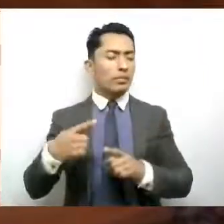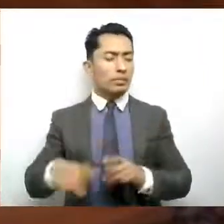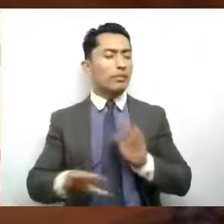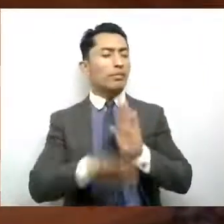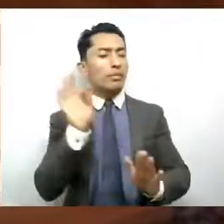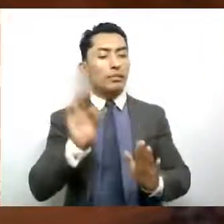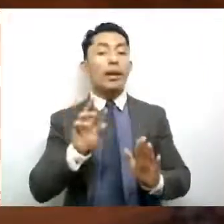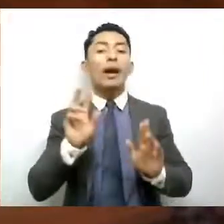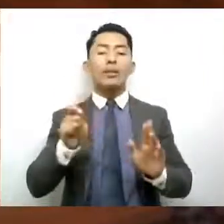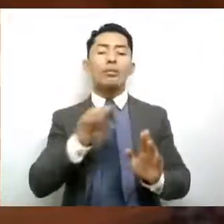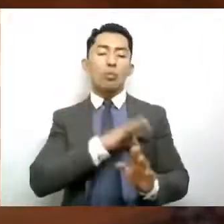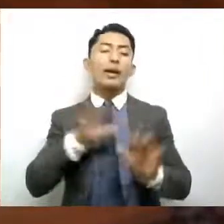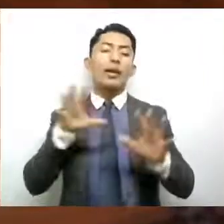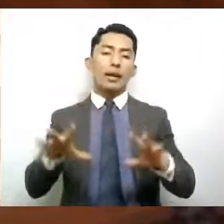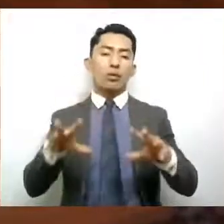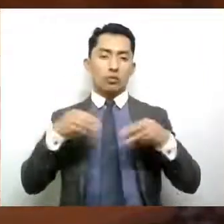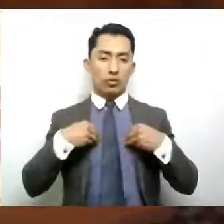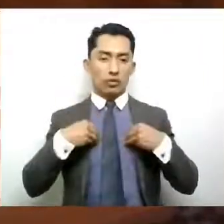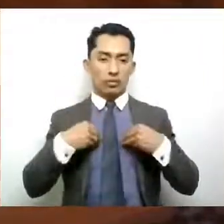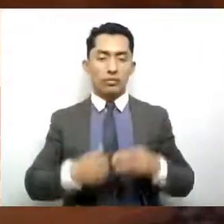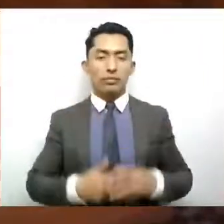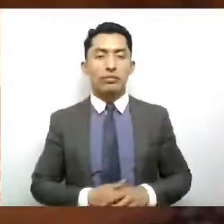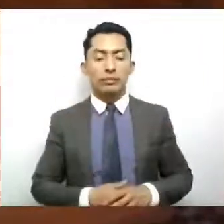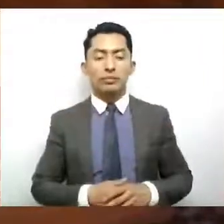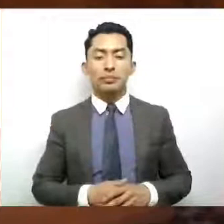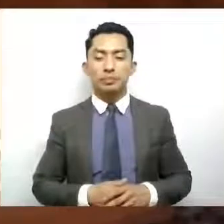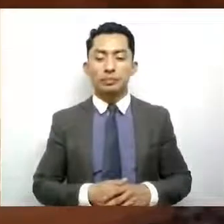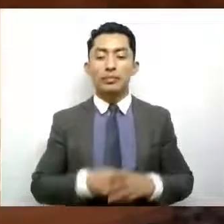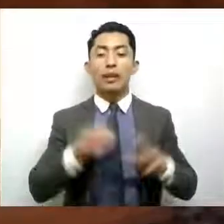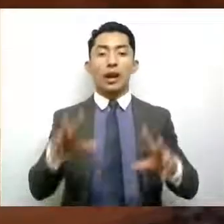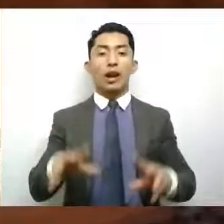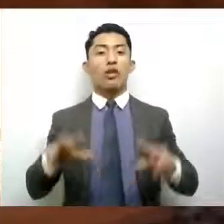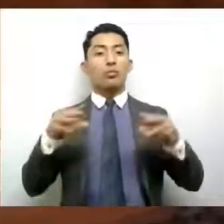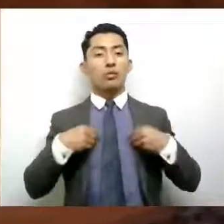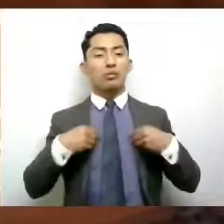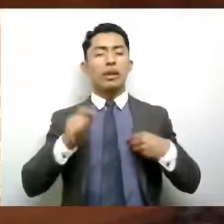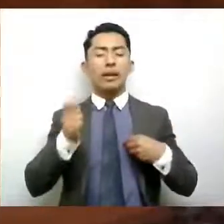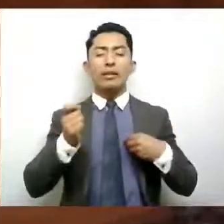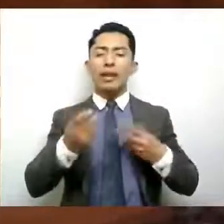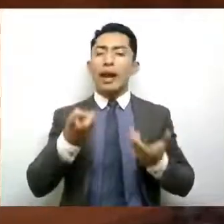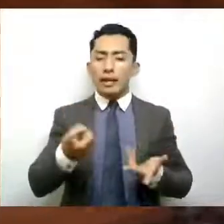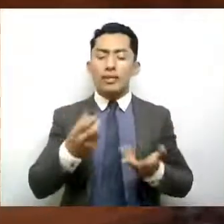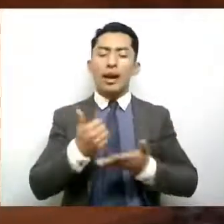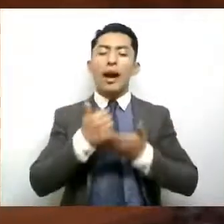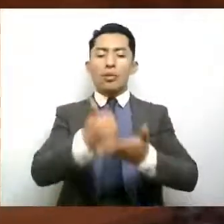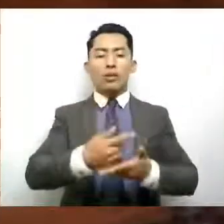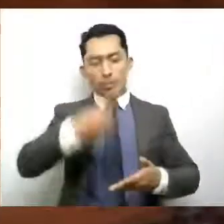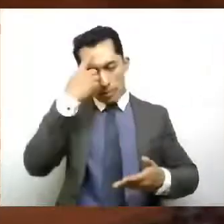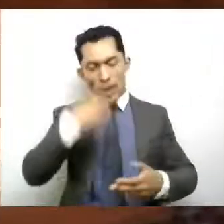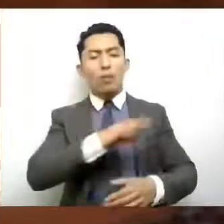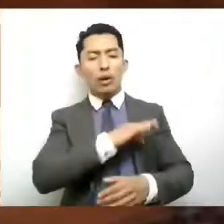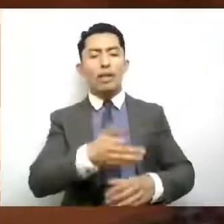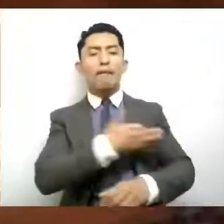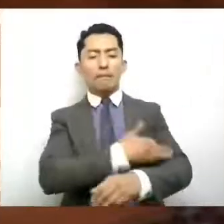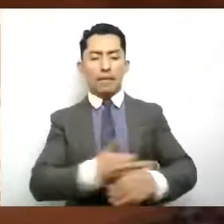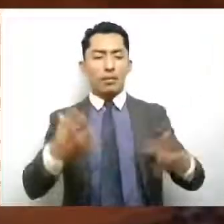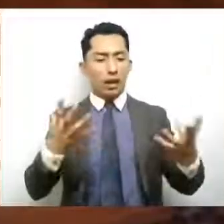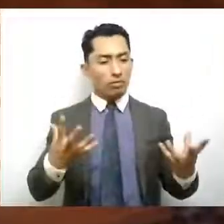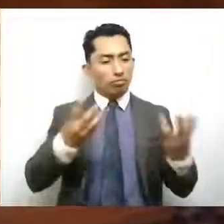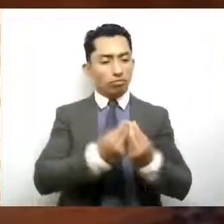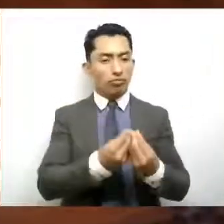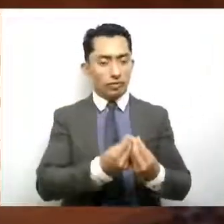adopción. La figura de la adopción es una forma de construir una familia y es una de las